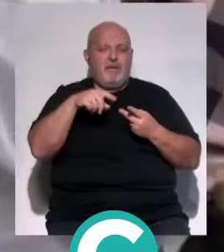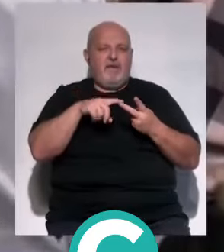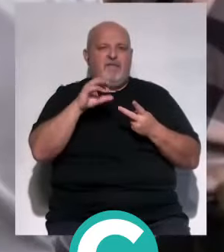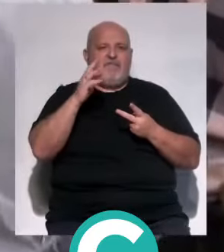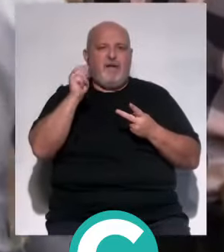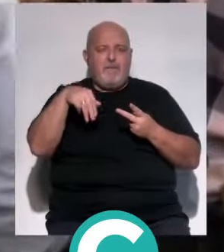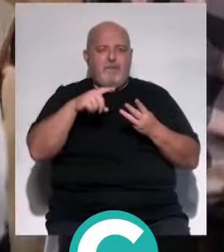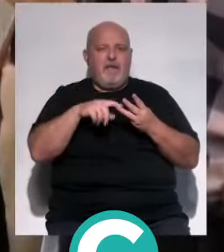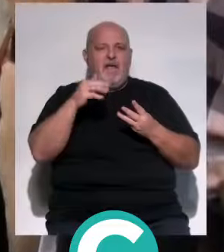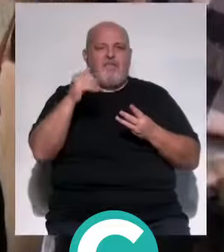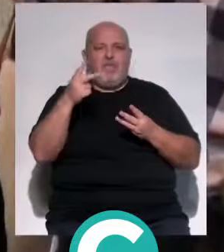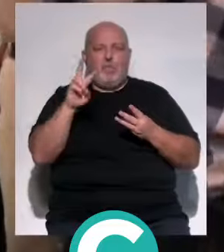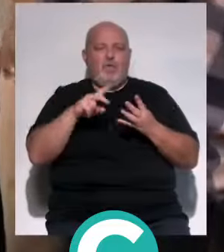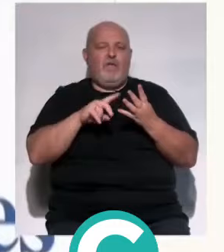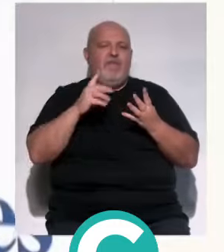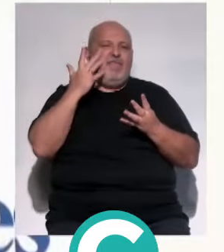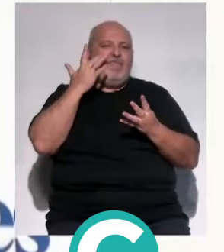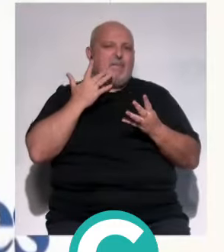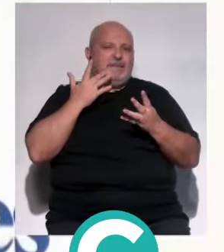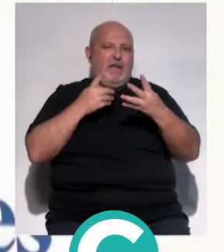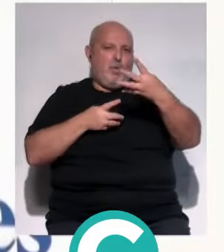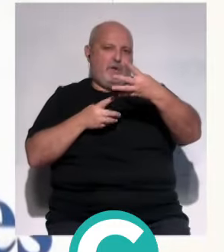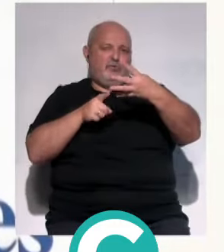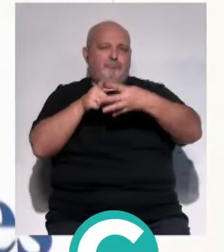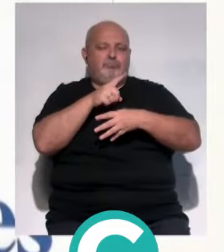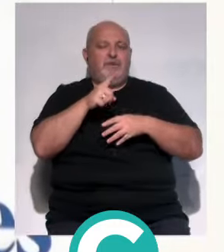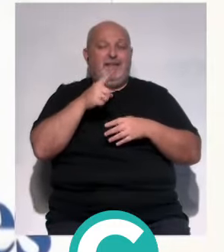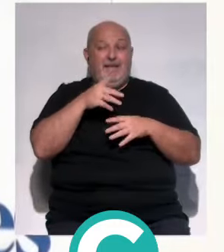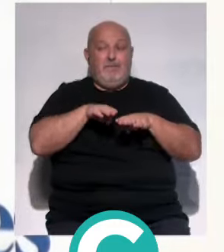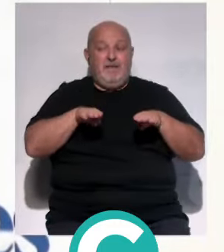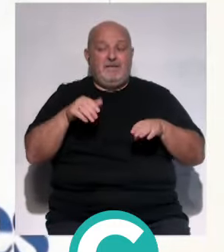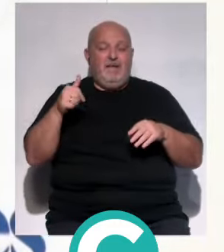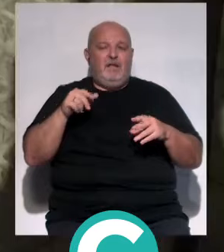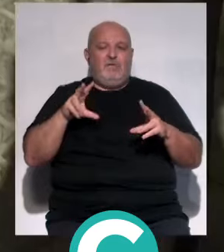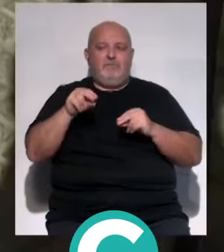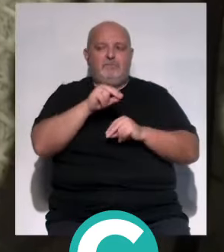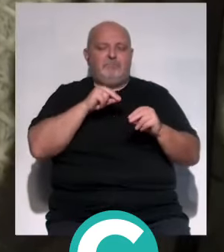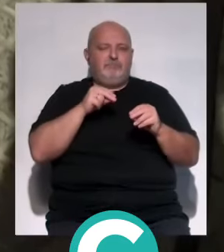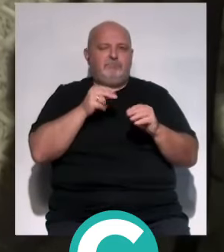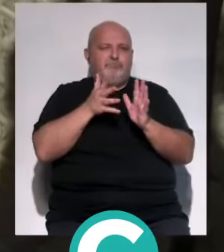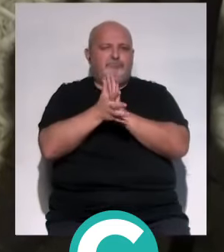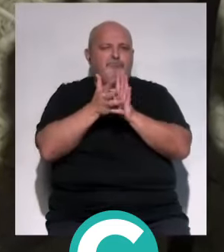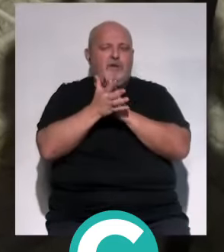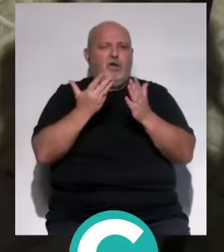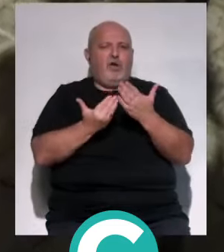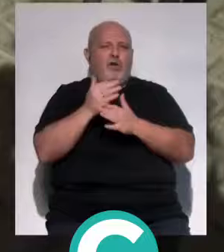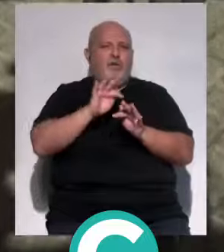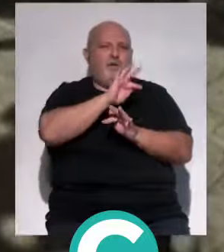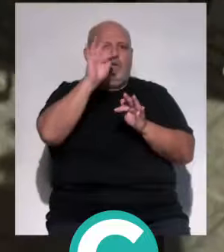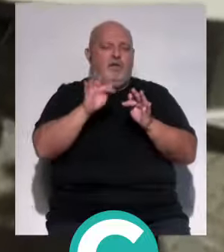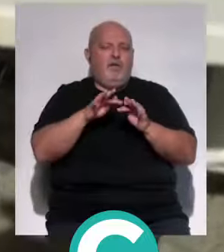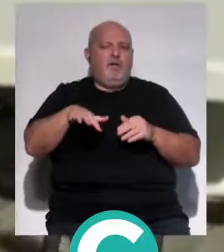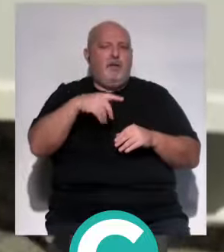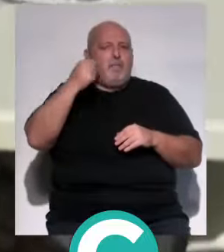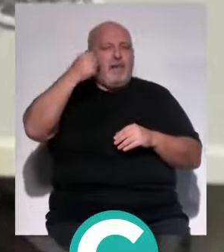FAEM, AFEDU y Dignamente, que han instalado estas mesas informativas durante toda la jornada en la Plaza